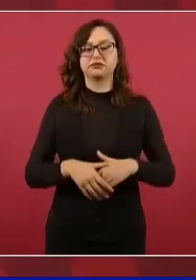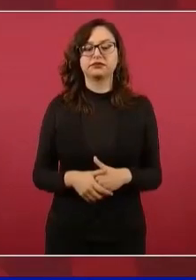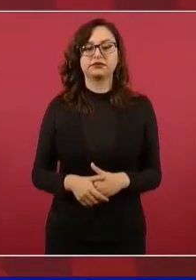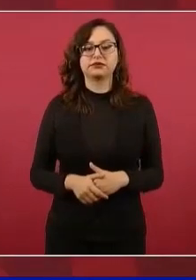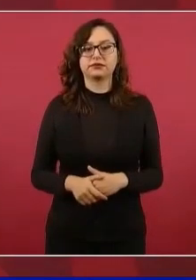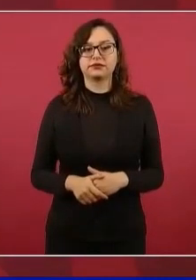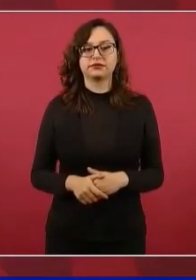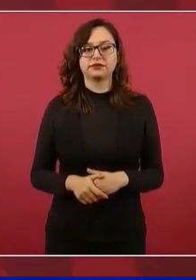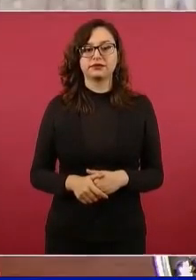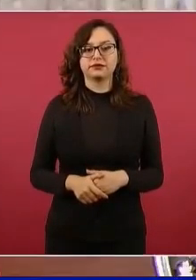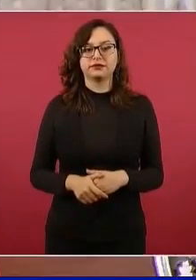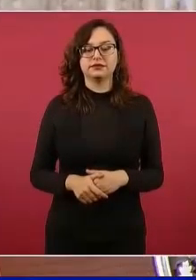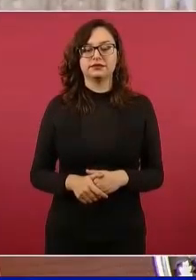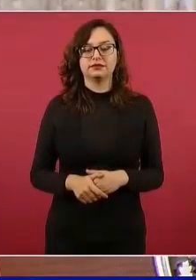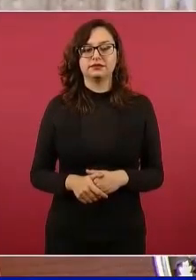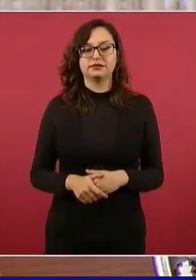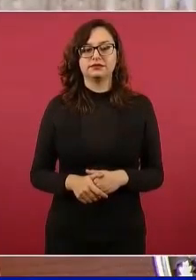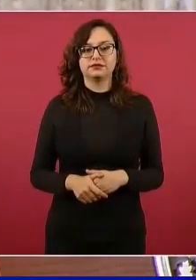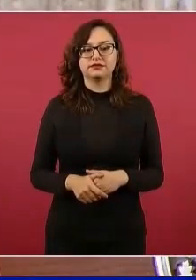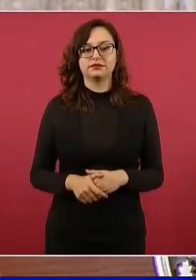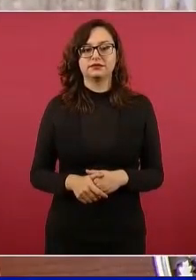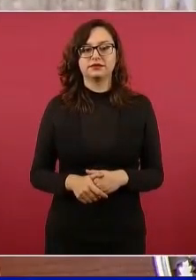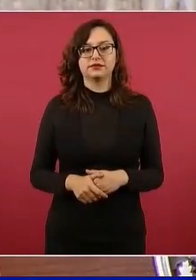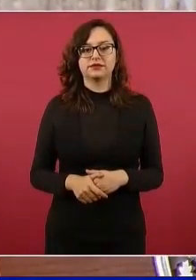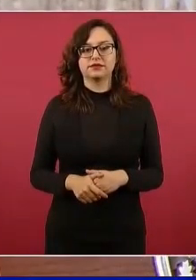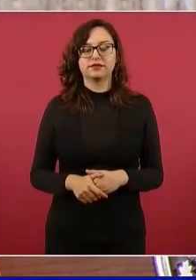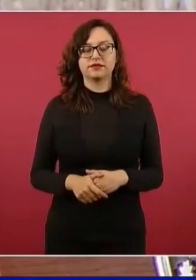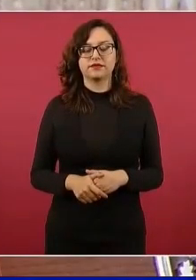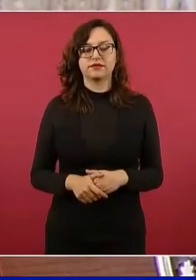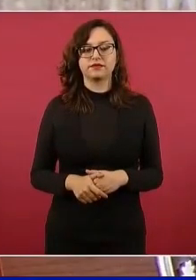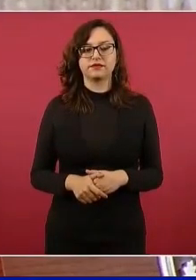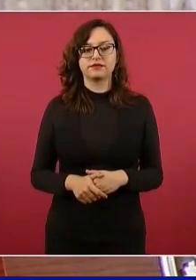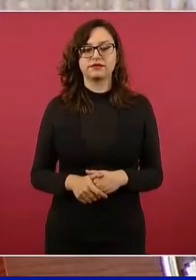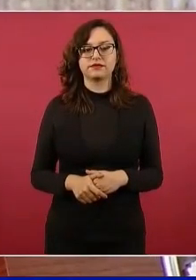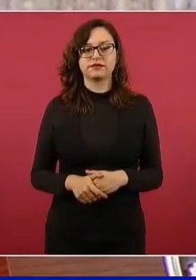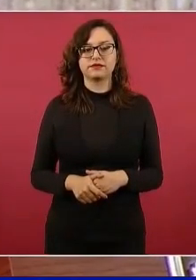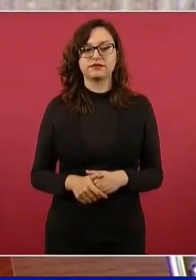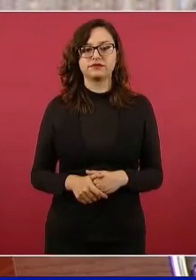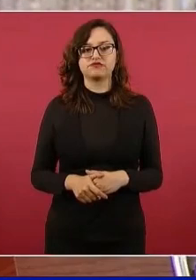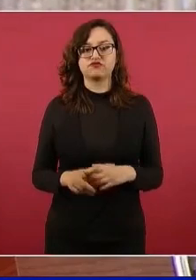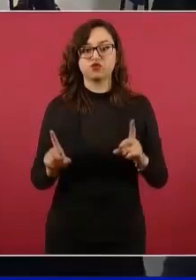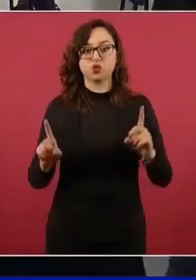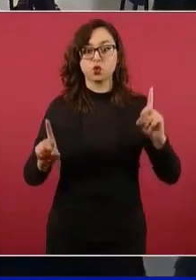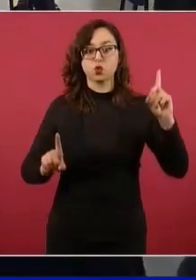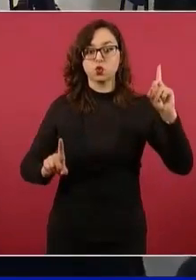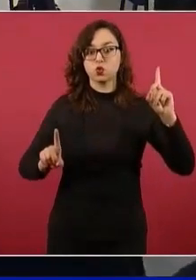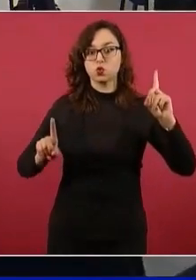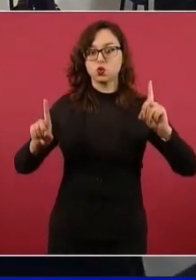la incertidumbre,